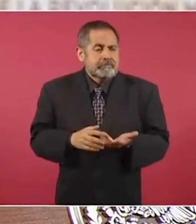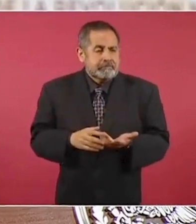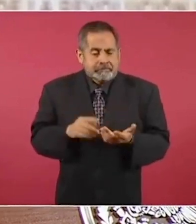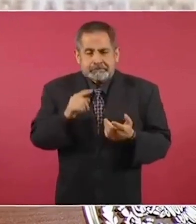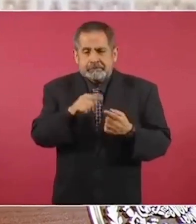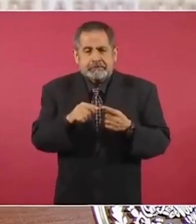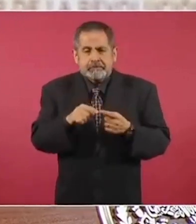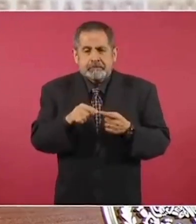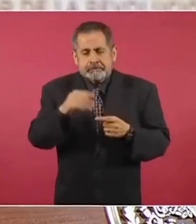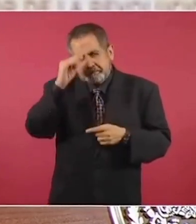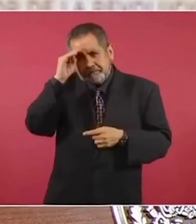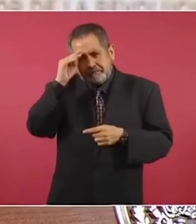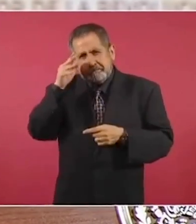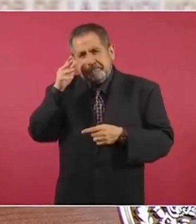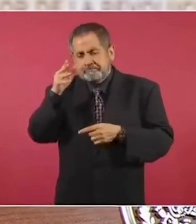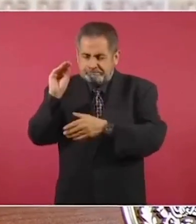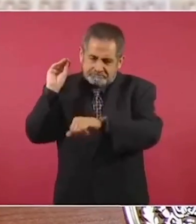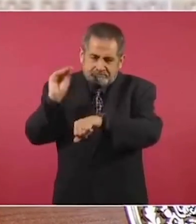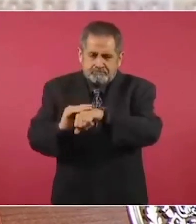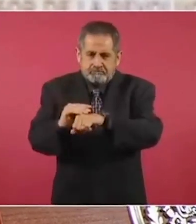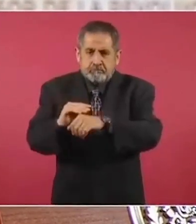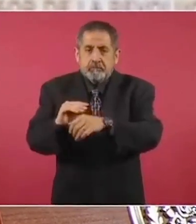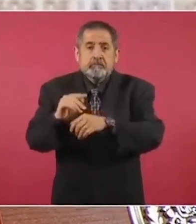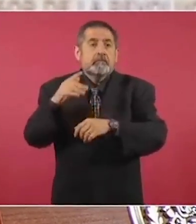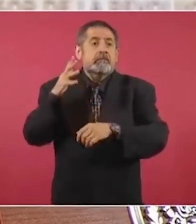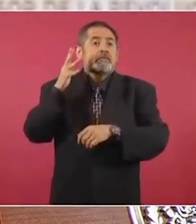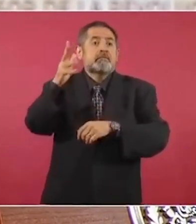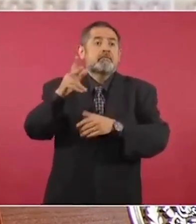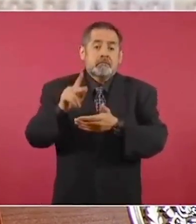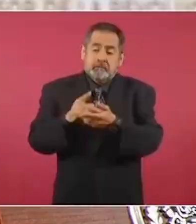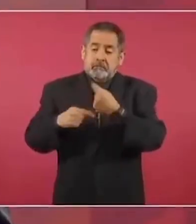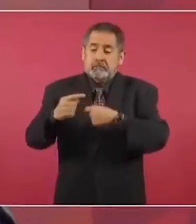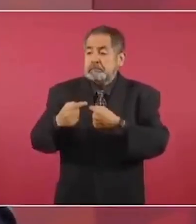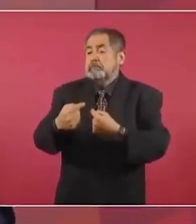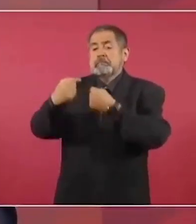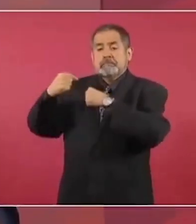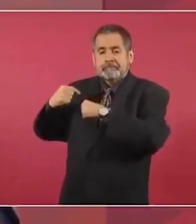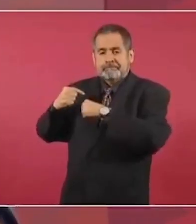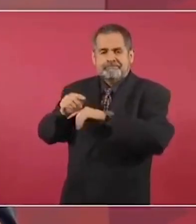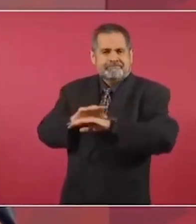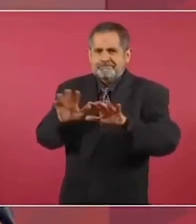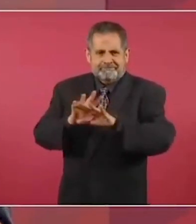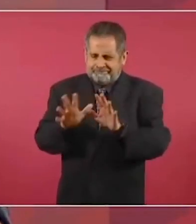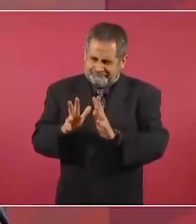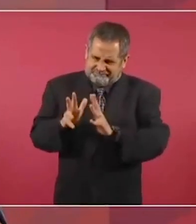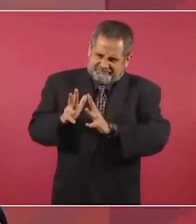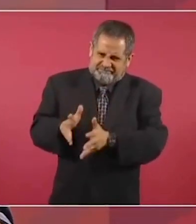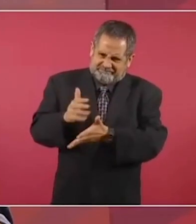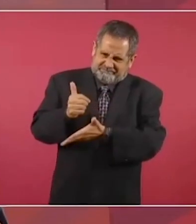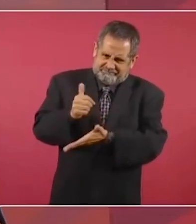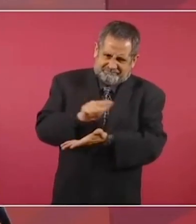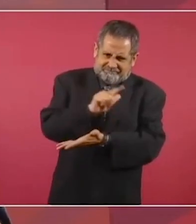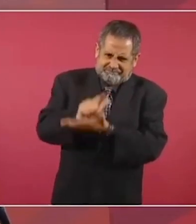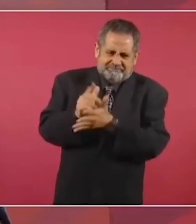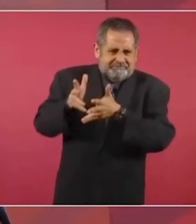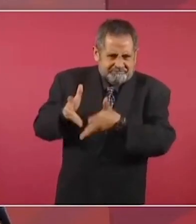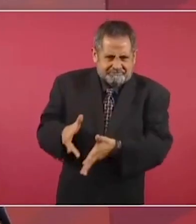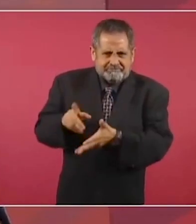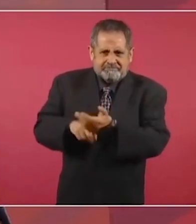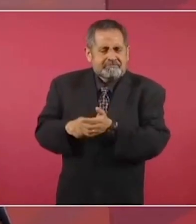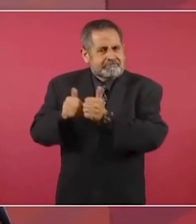irreversible, que ya no puedan los conservadores dar marcha atrás